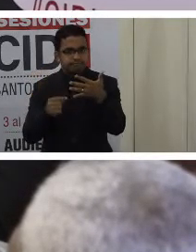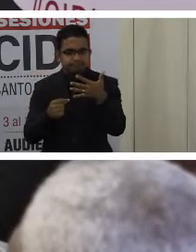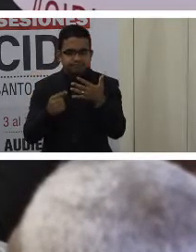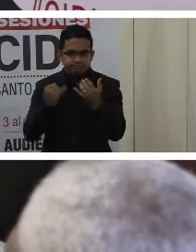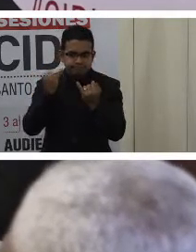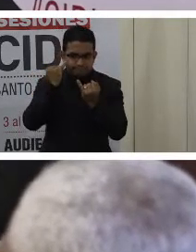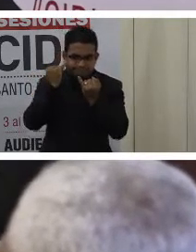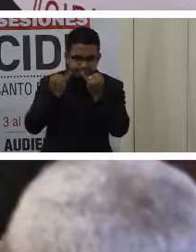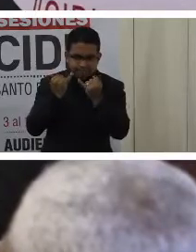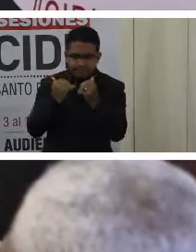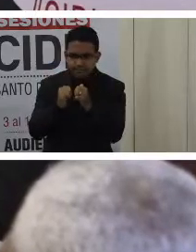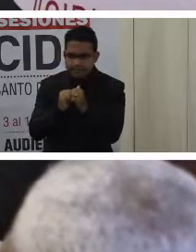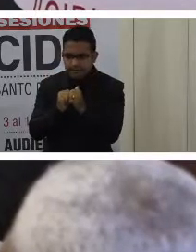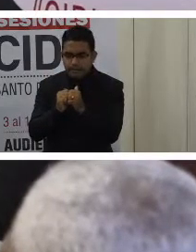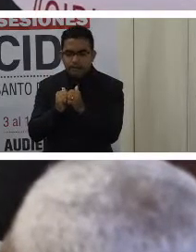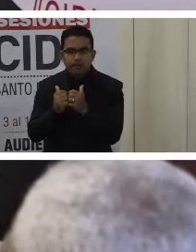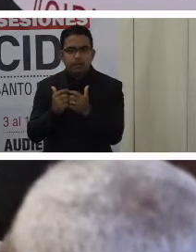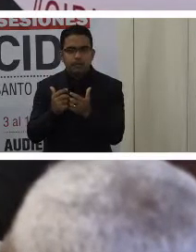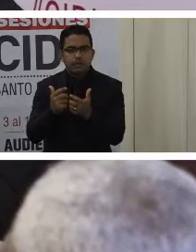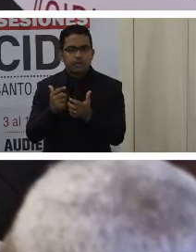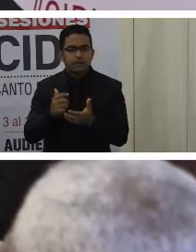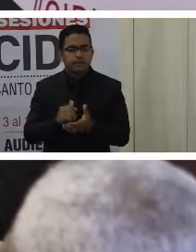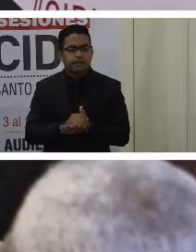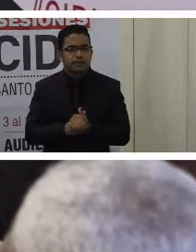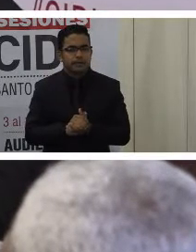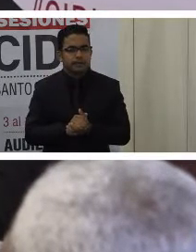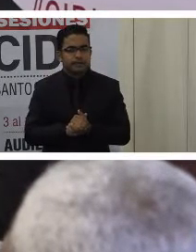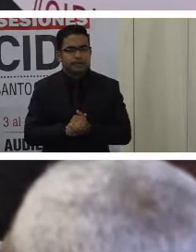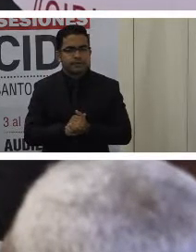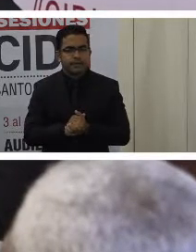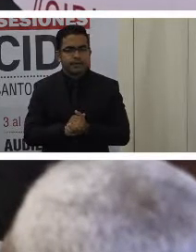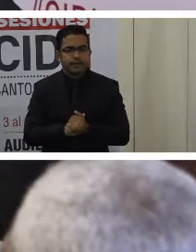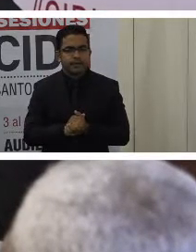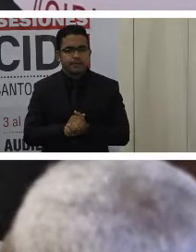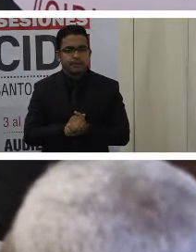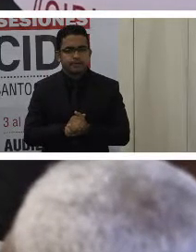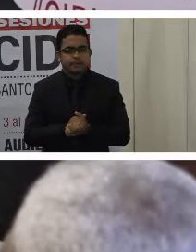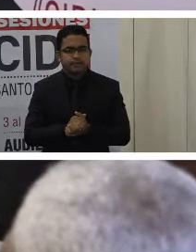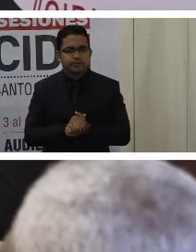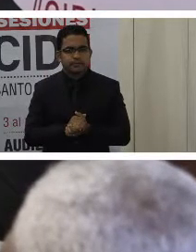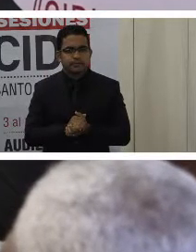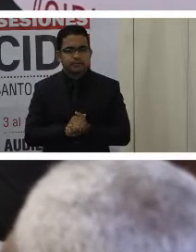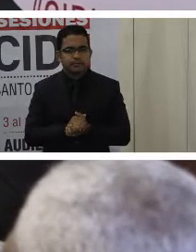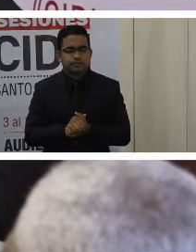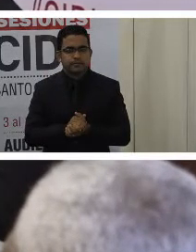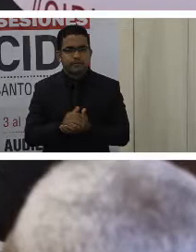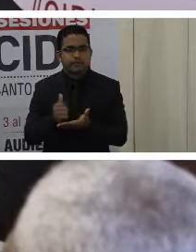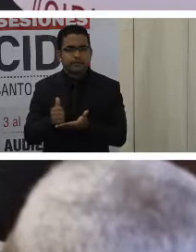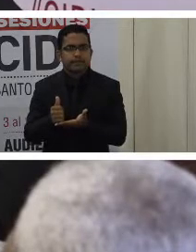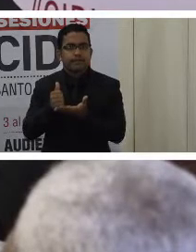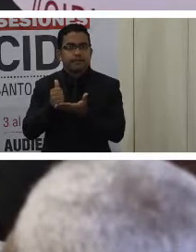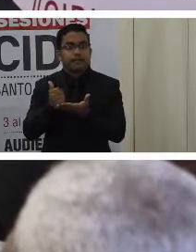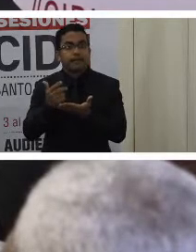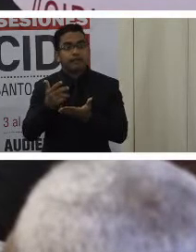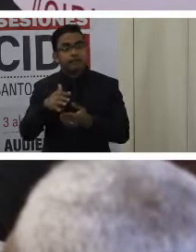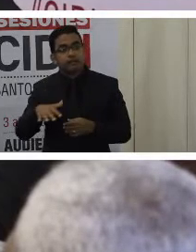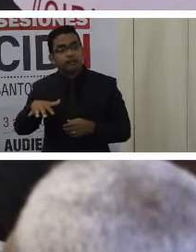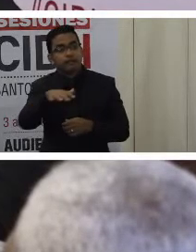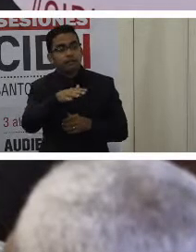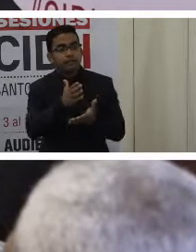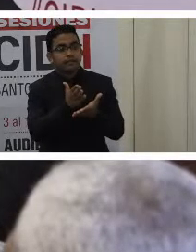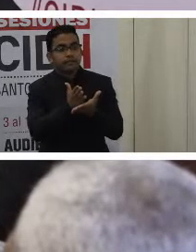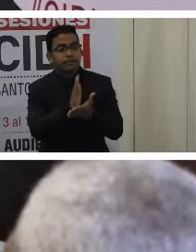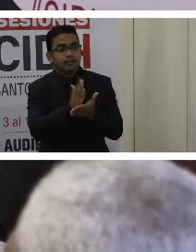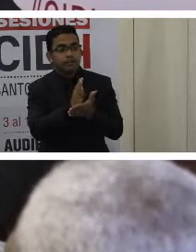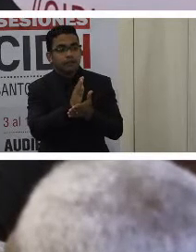puedan estar garantizando goce y disfrute de los derechos de las personas